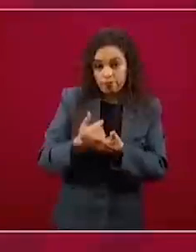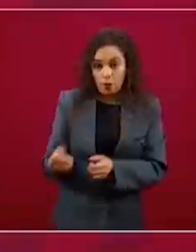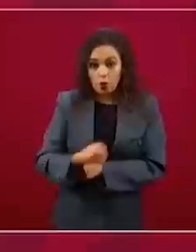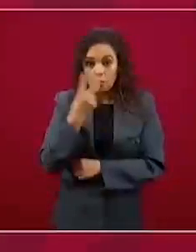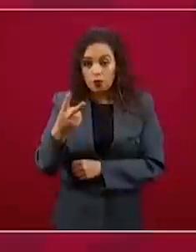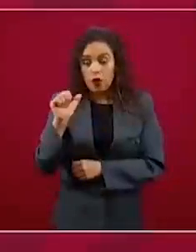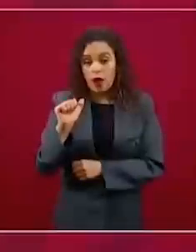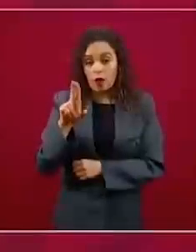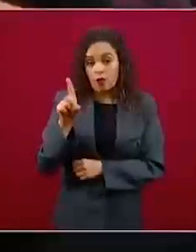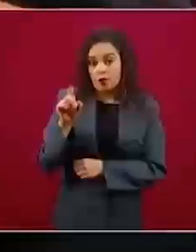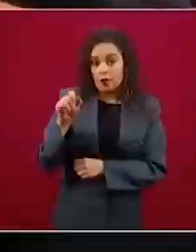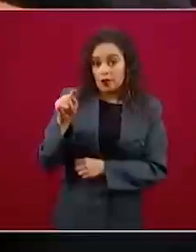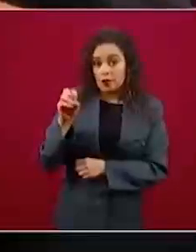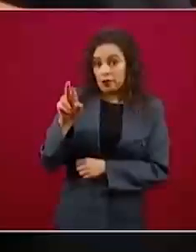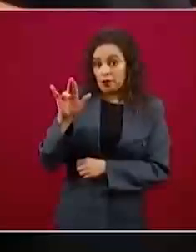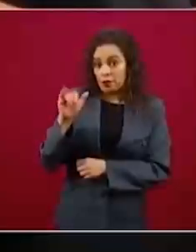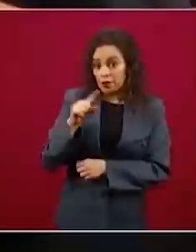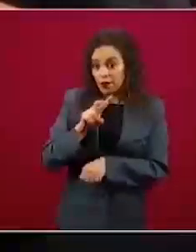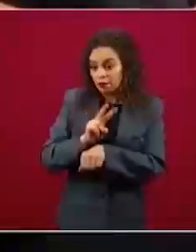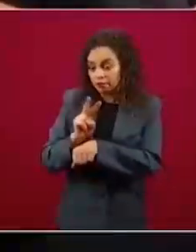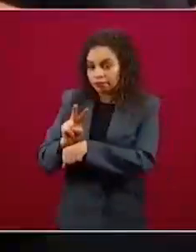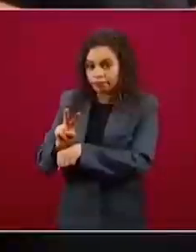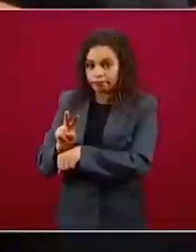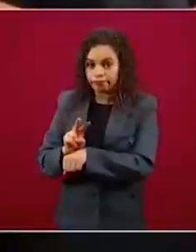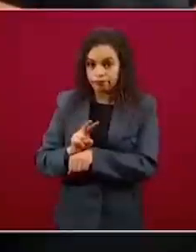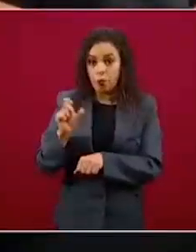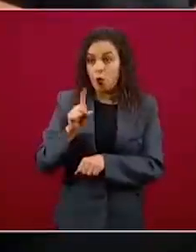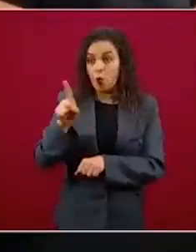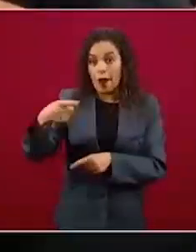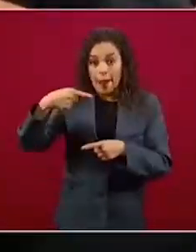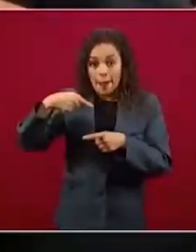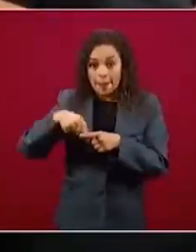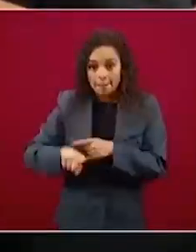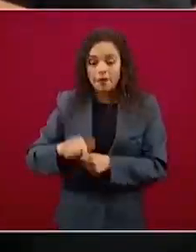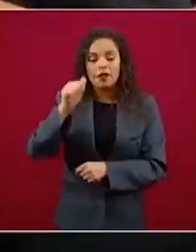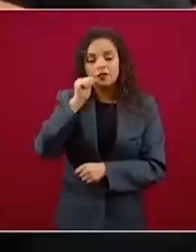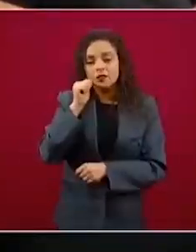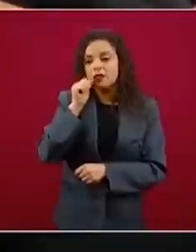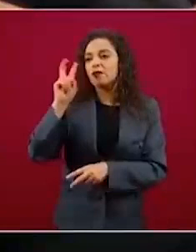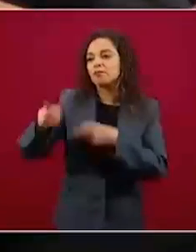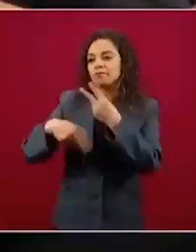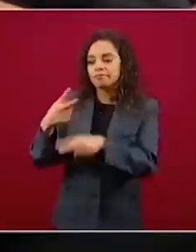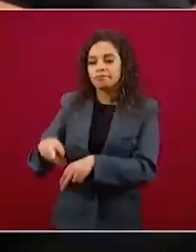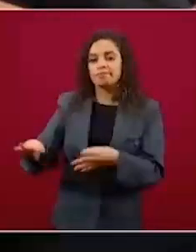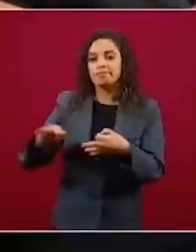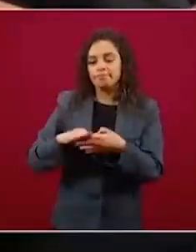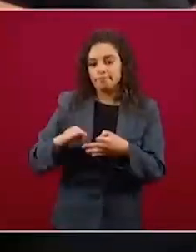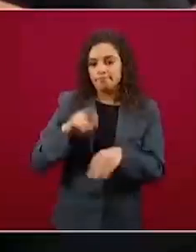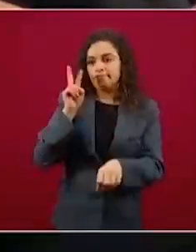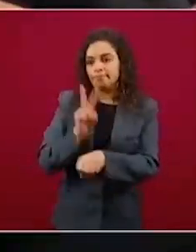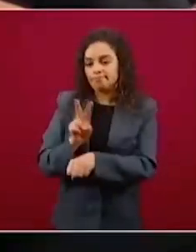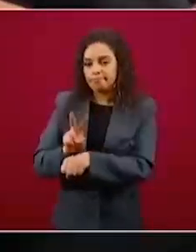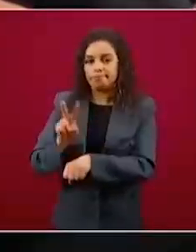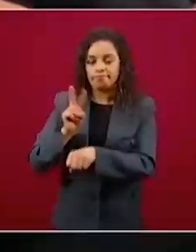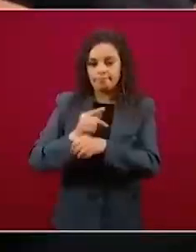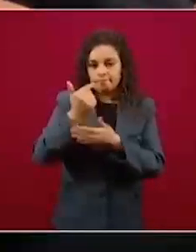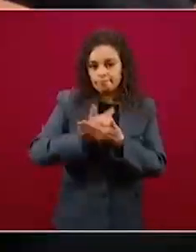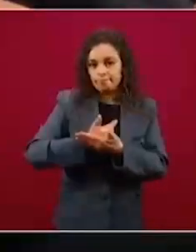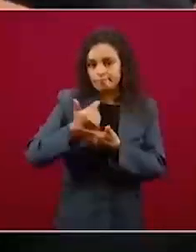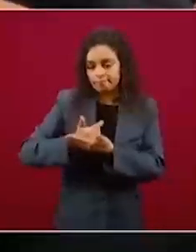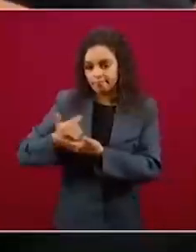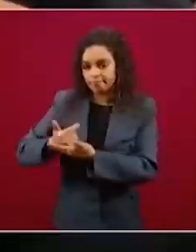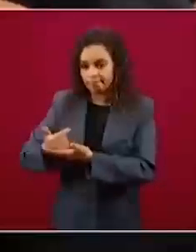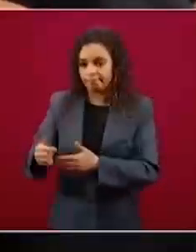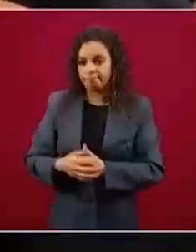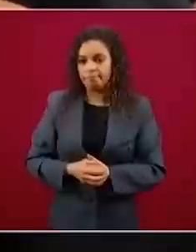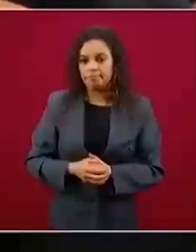ha sido auditado. Y en cuanto a la pregunta que me da acerca de las declaratorias, que me hace acerca de las